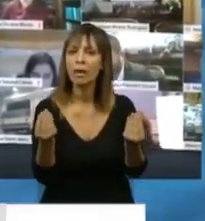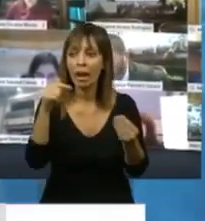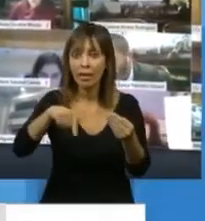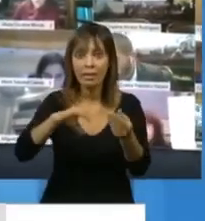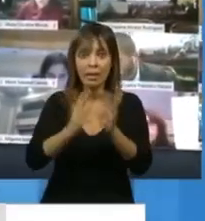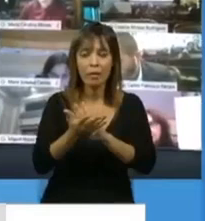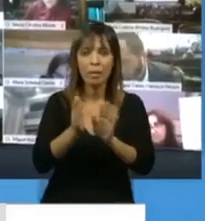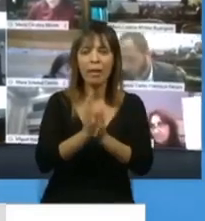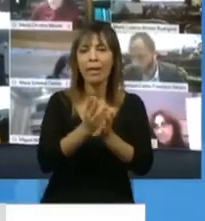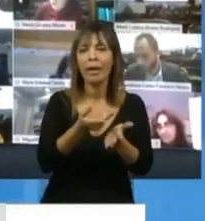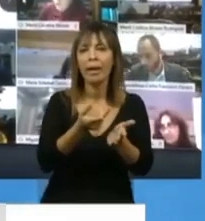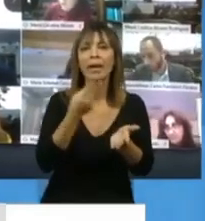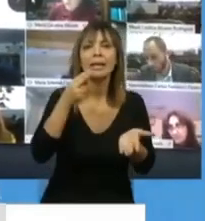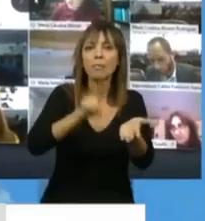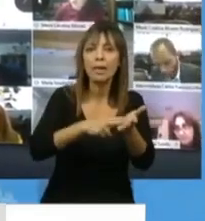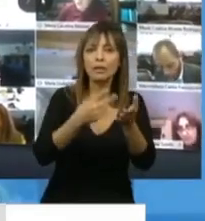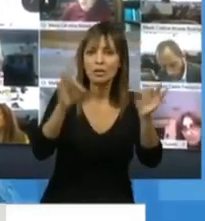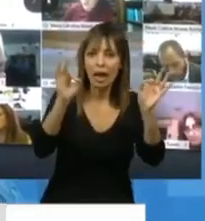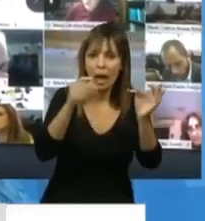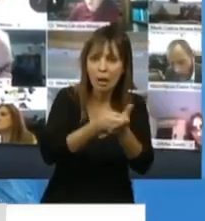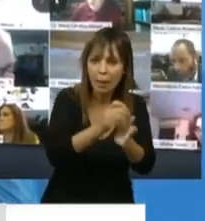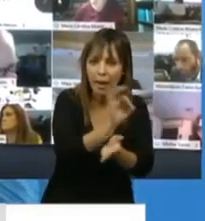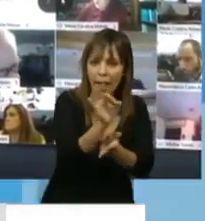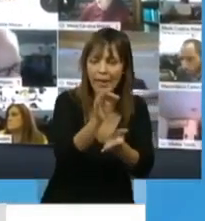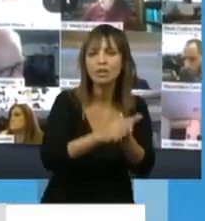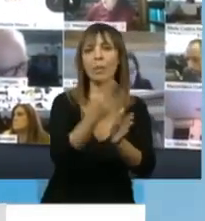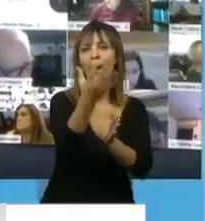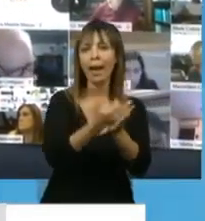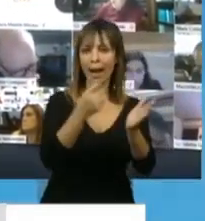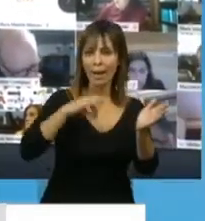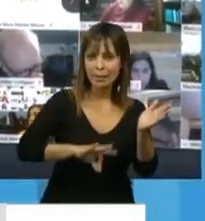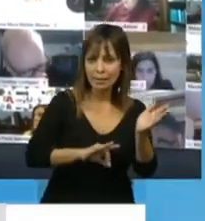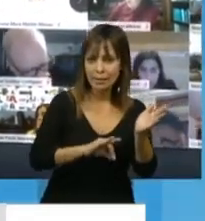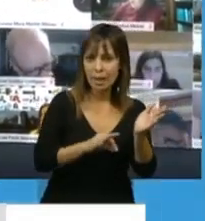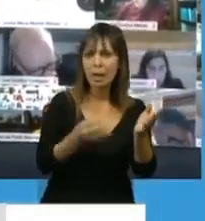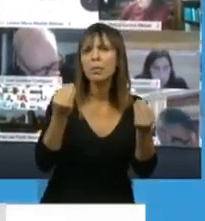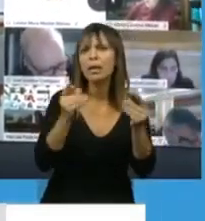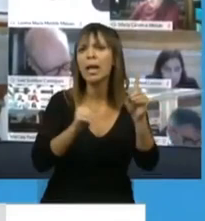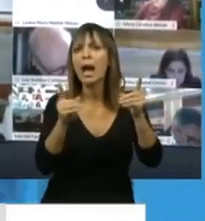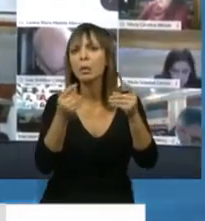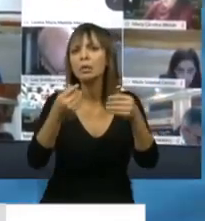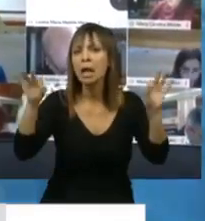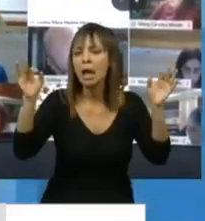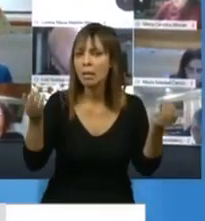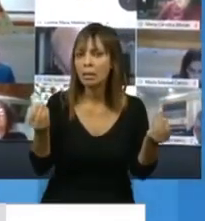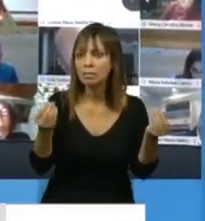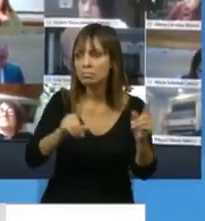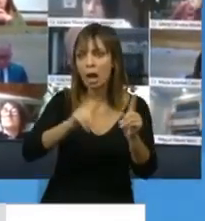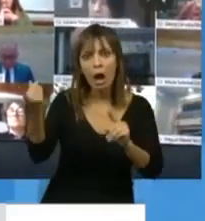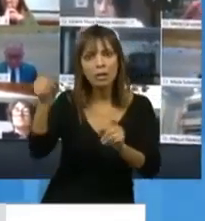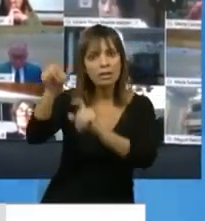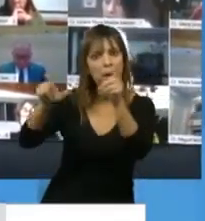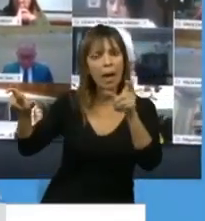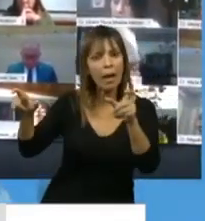exhibición que ni siquiera es de todo el impuesto a la ganancia, a la cuarta categoría, al resto de los trabajadores y las